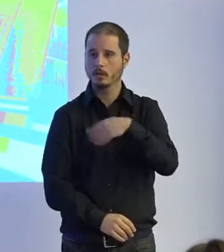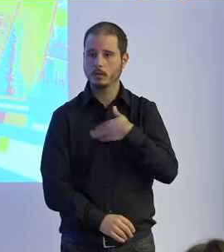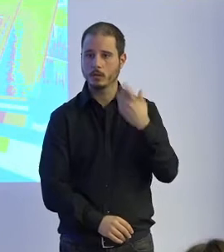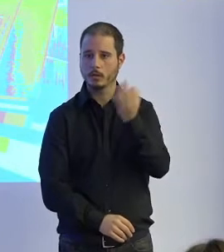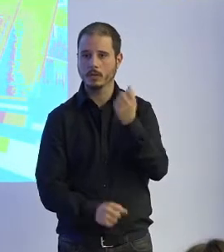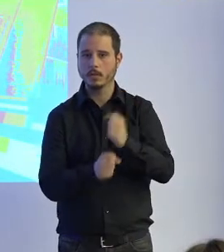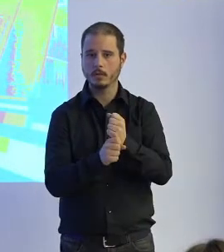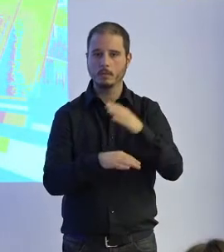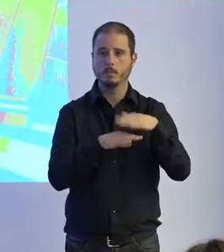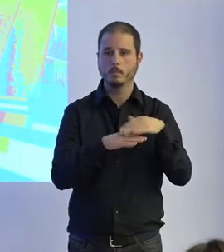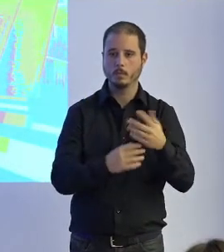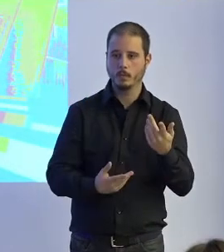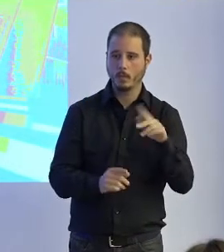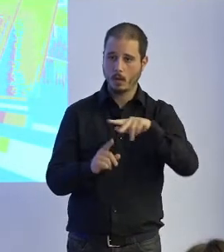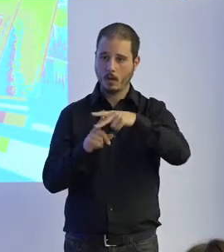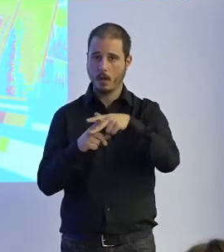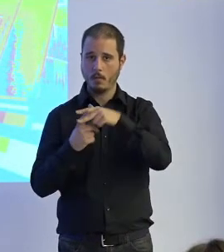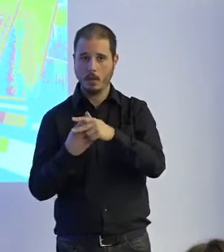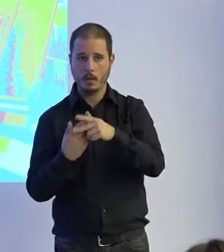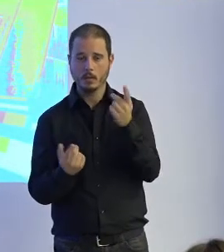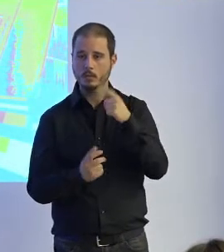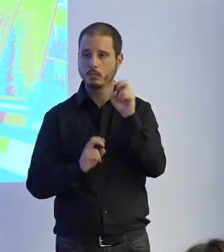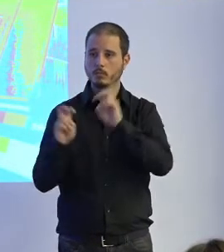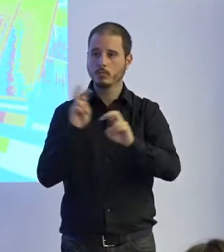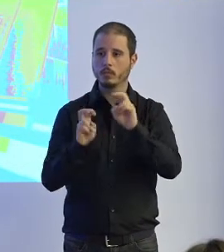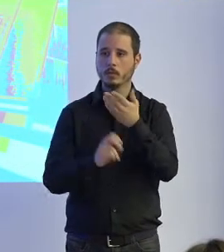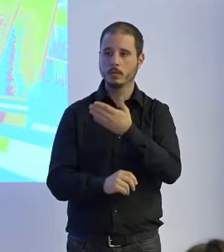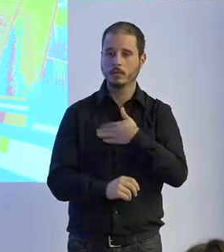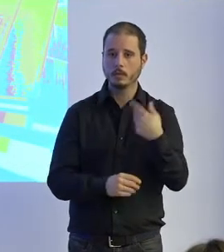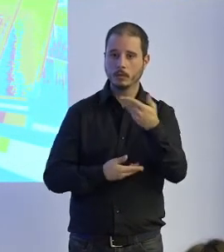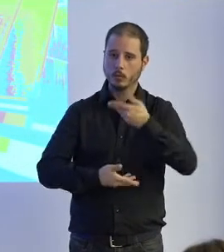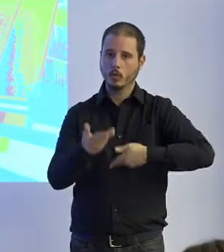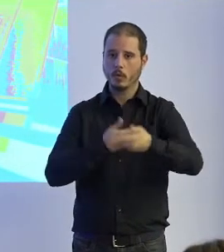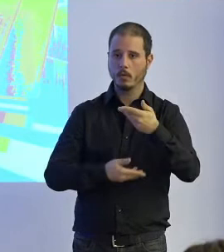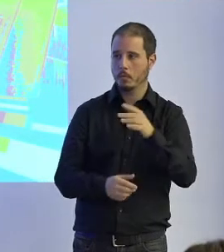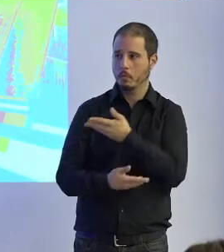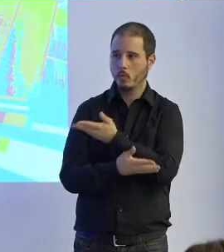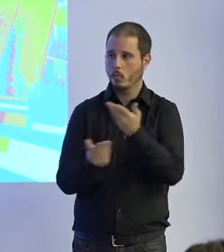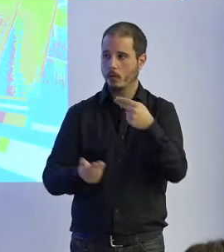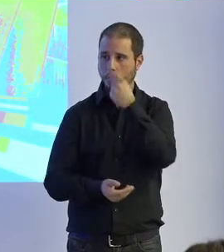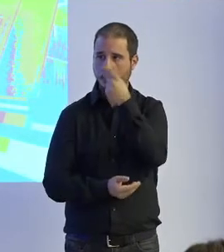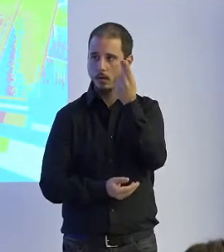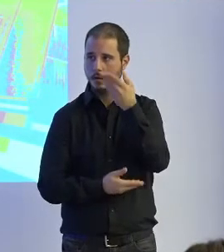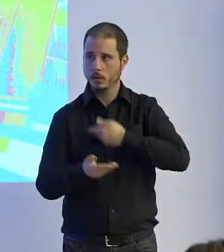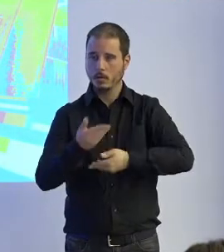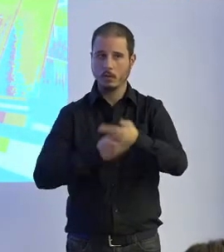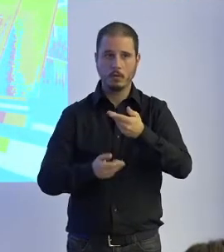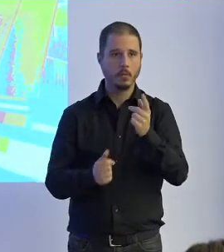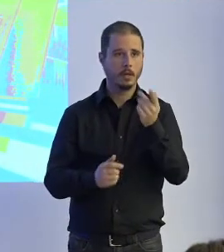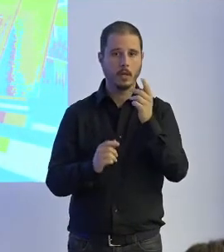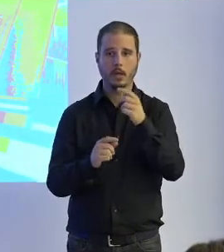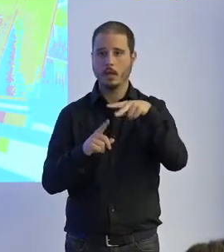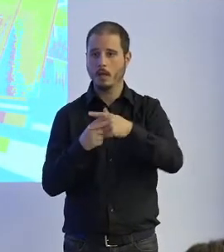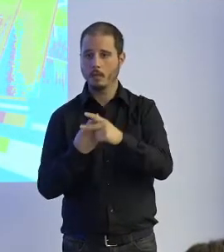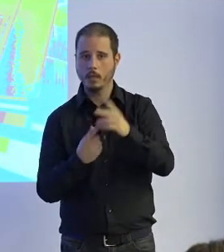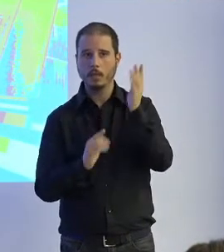bueno tenemos herramientas queremos buscar colaboración con todo el que esté interesado para validar las herramientas que tenemos y las terapias que hemos